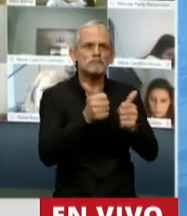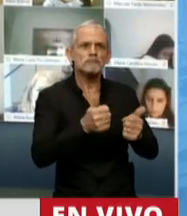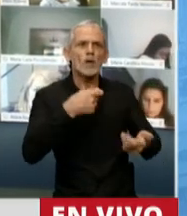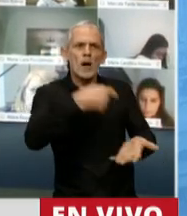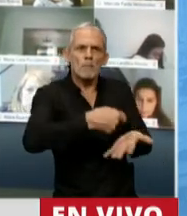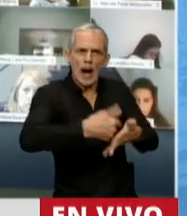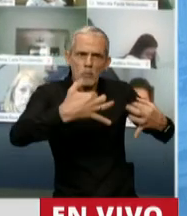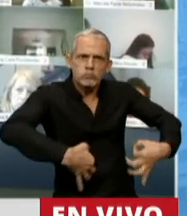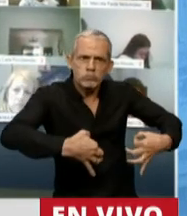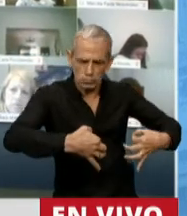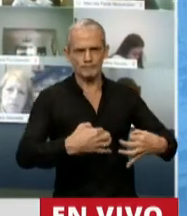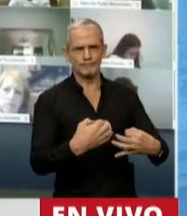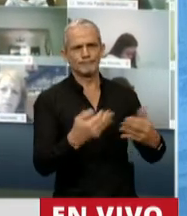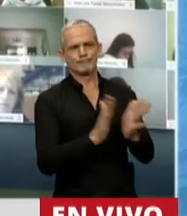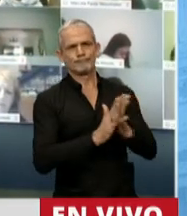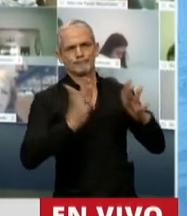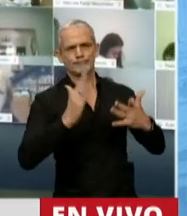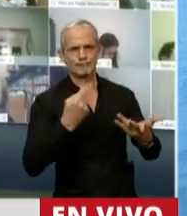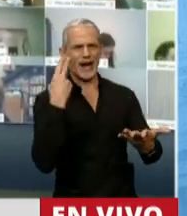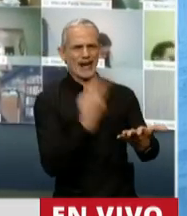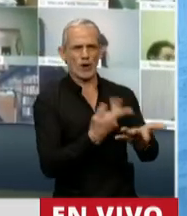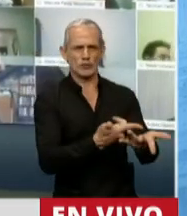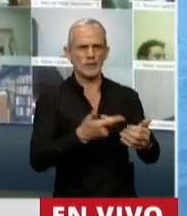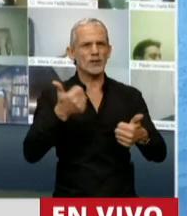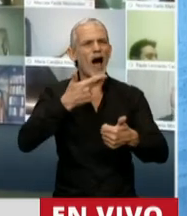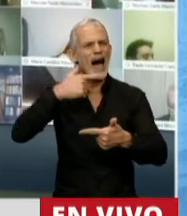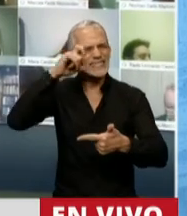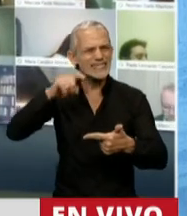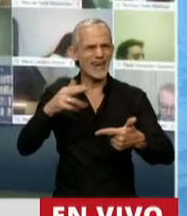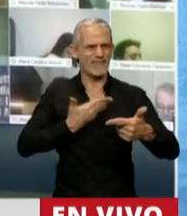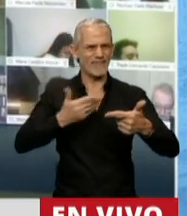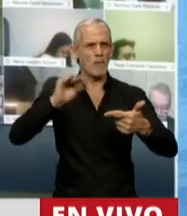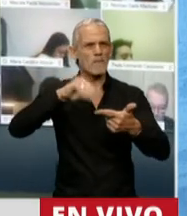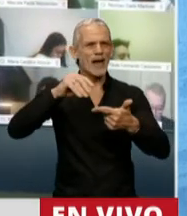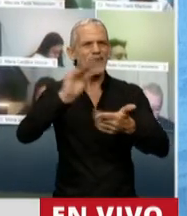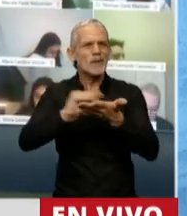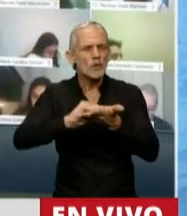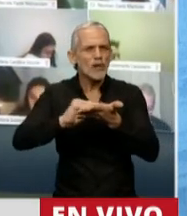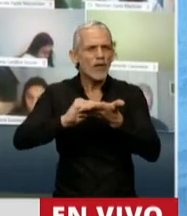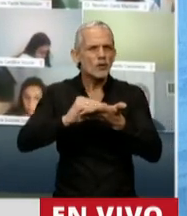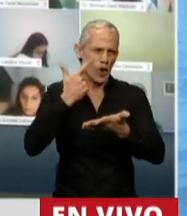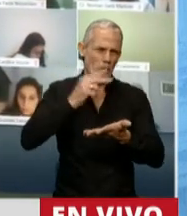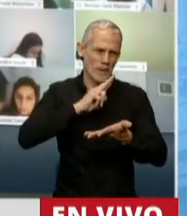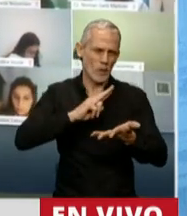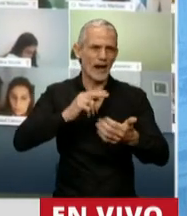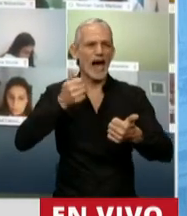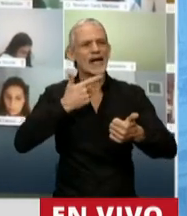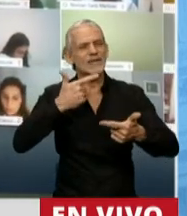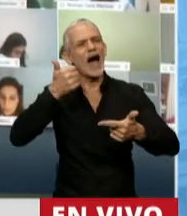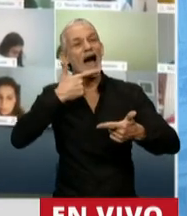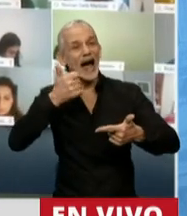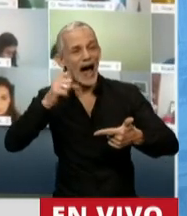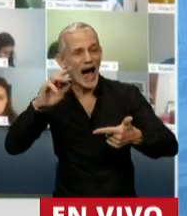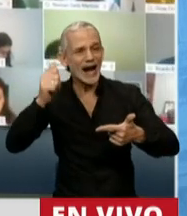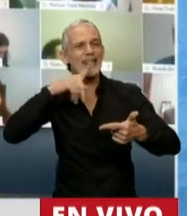Por eso, junto a los diputados ASEF, Azcárate, LENA, diputados y diputadas, ¿no? ASEF, Azcárate,